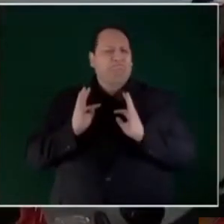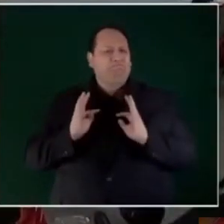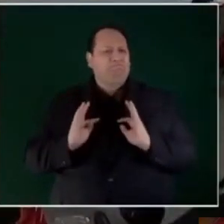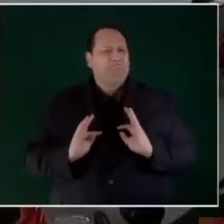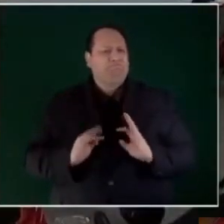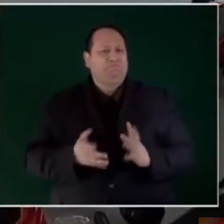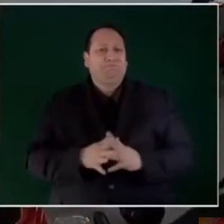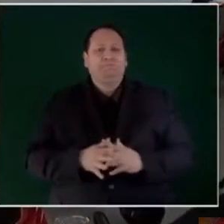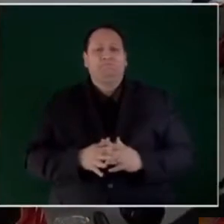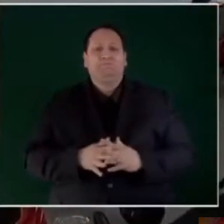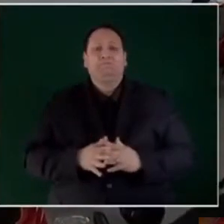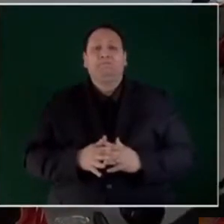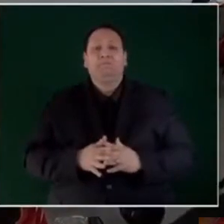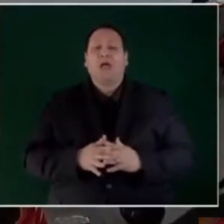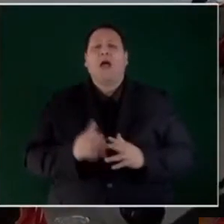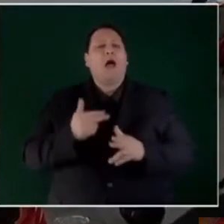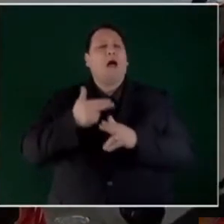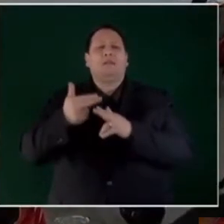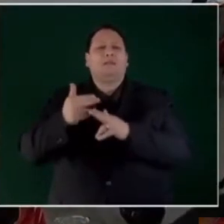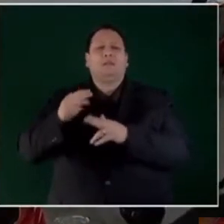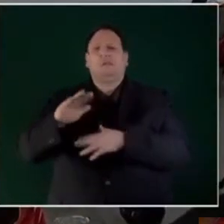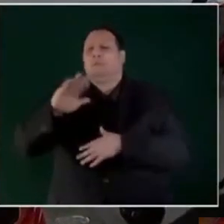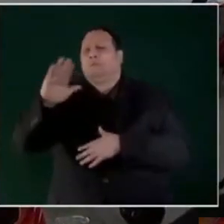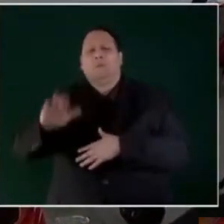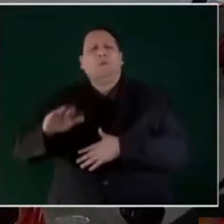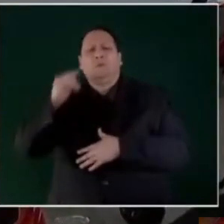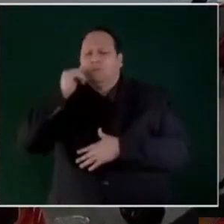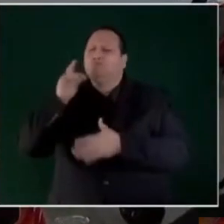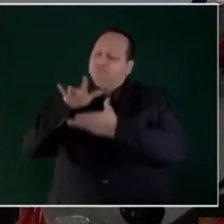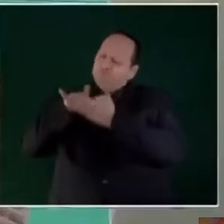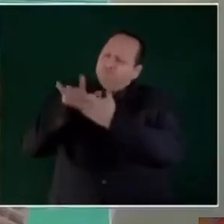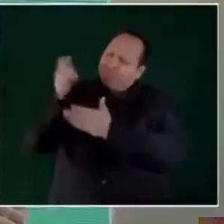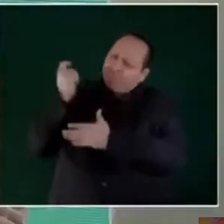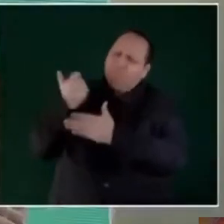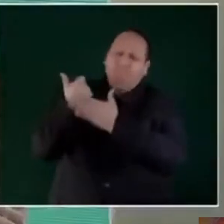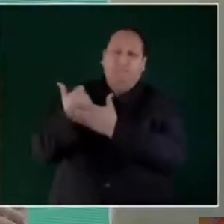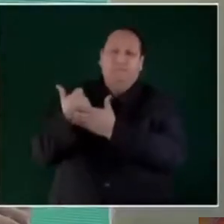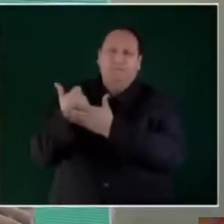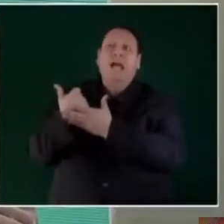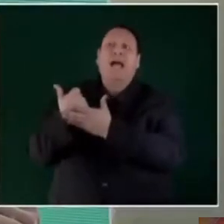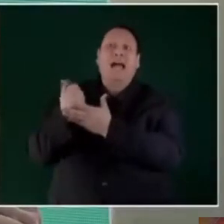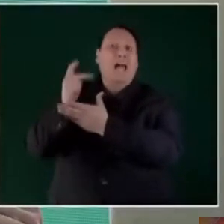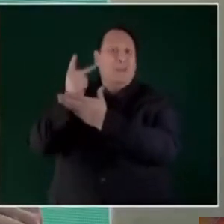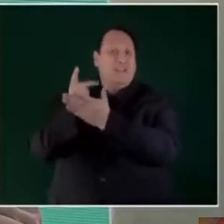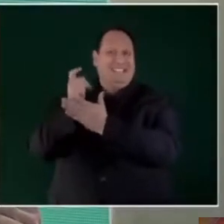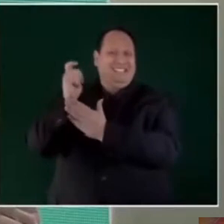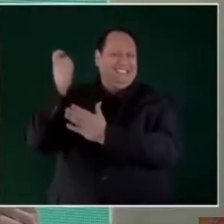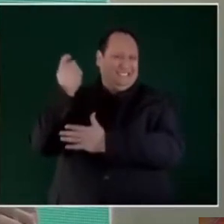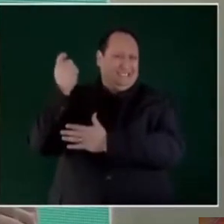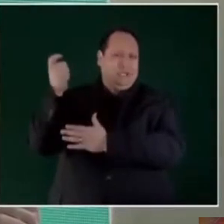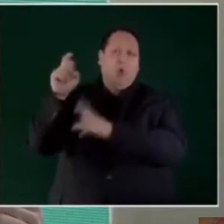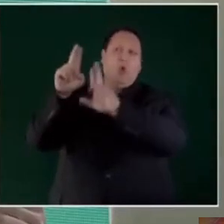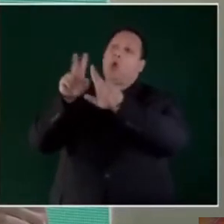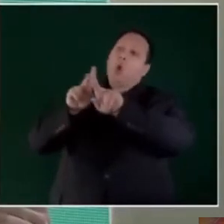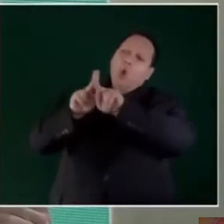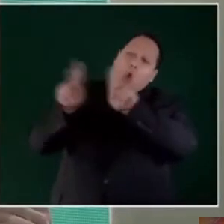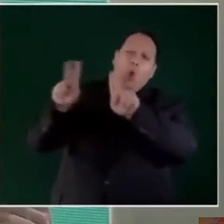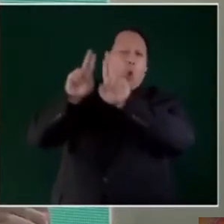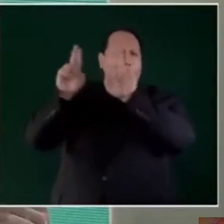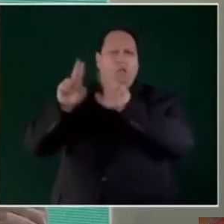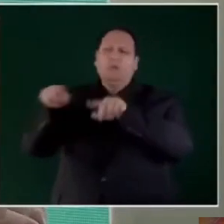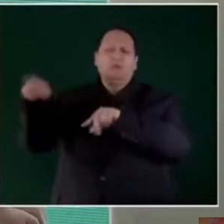hasta el final. entonces, ese programa de la pensión es universal, ya